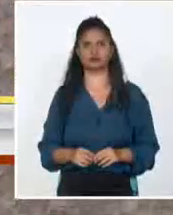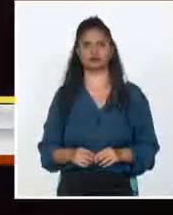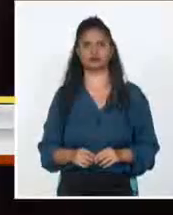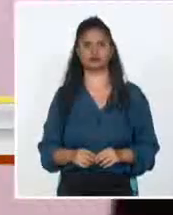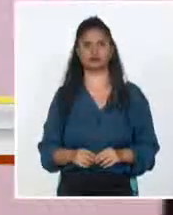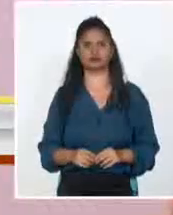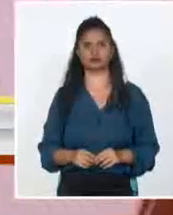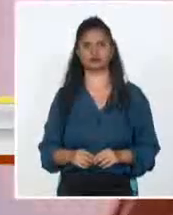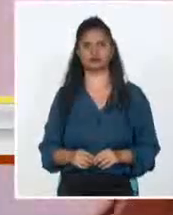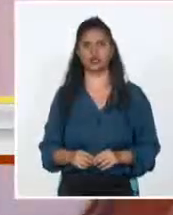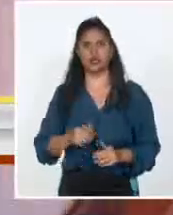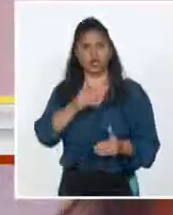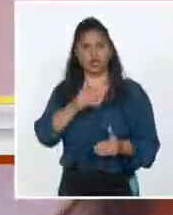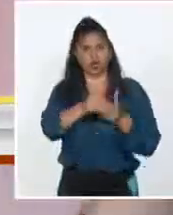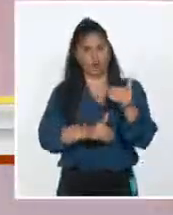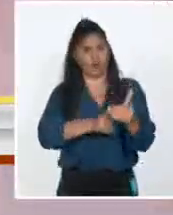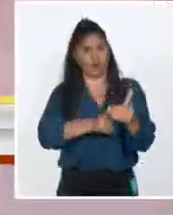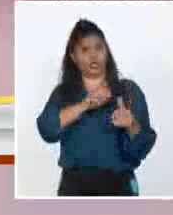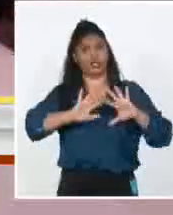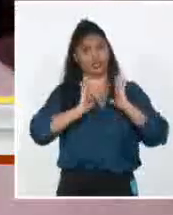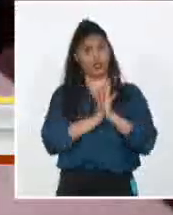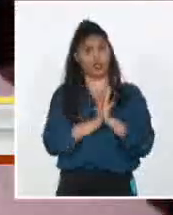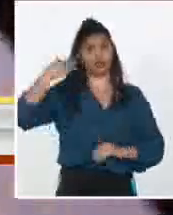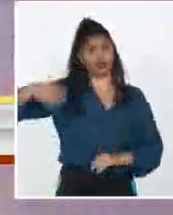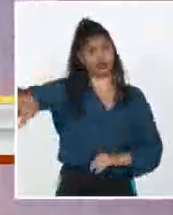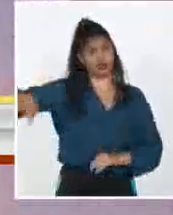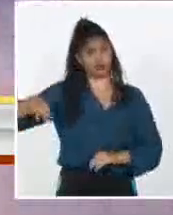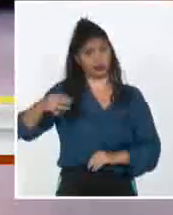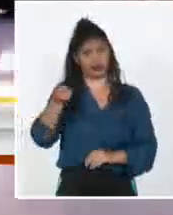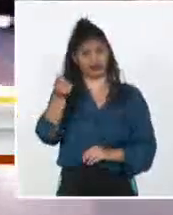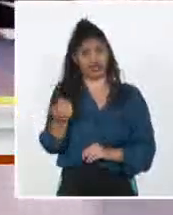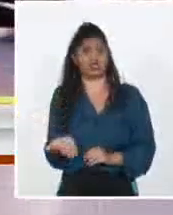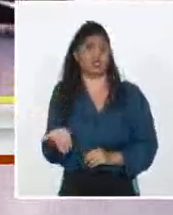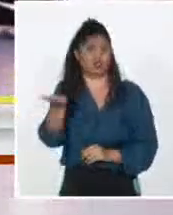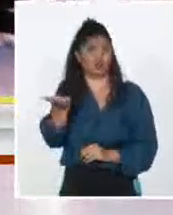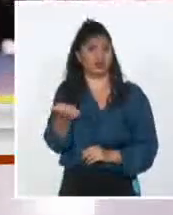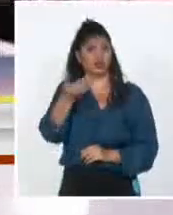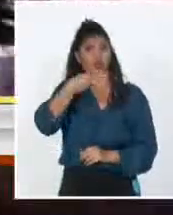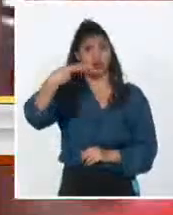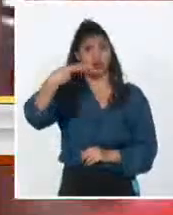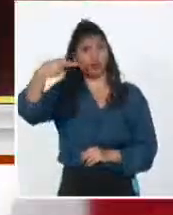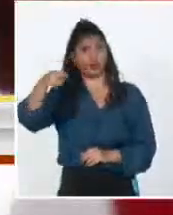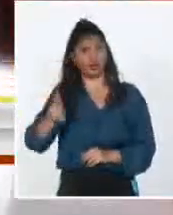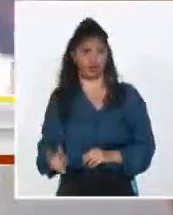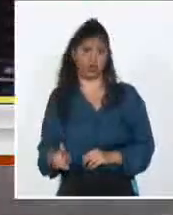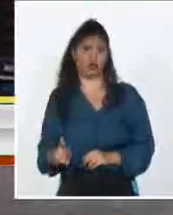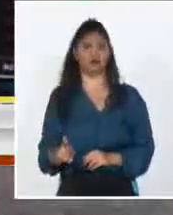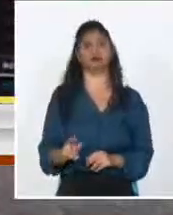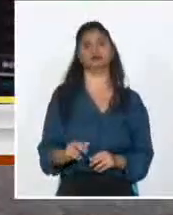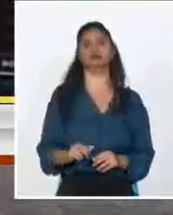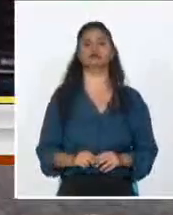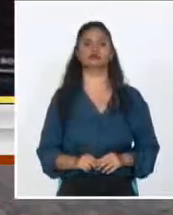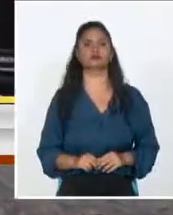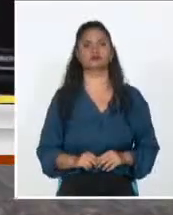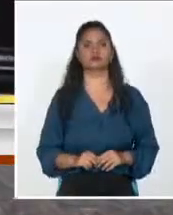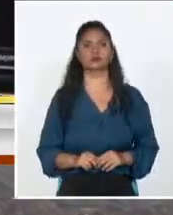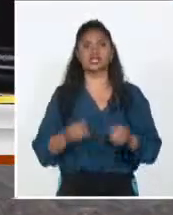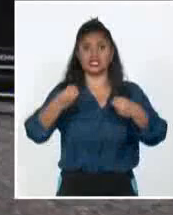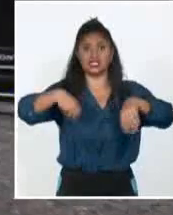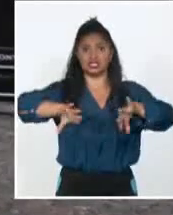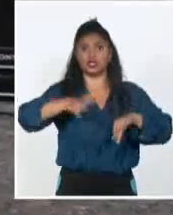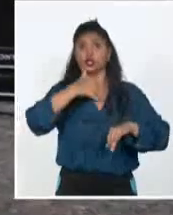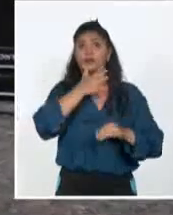medio de un proceso de privatización que hipotecará a los puertorriqueños por los próximos 50 años. Los manifestantes estuvieron